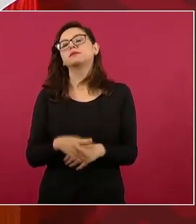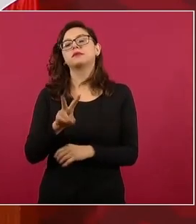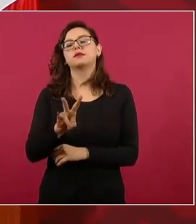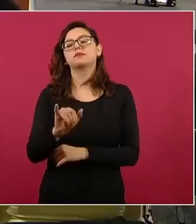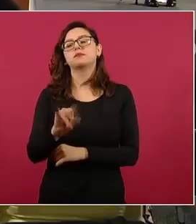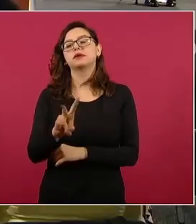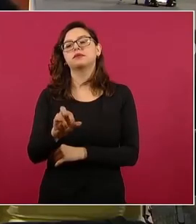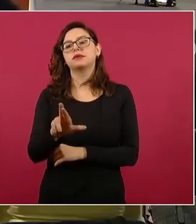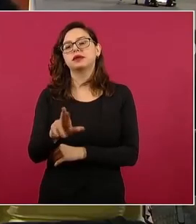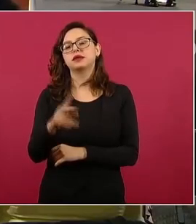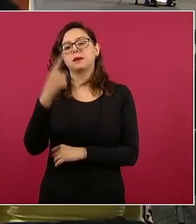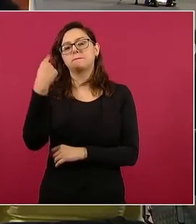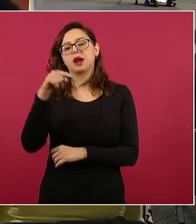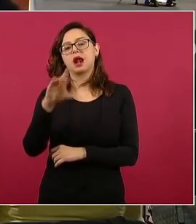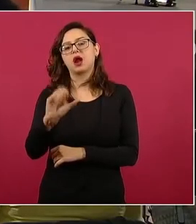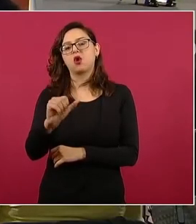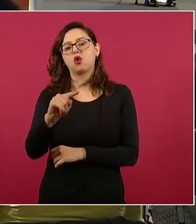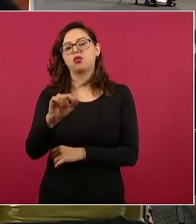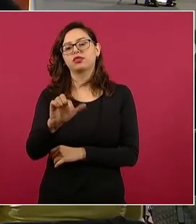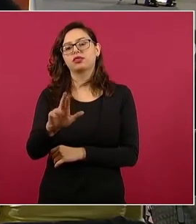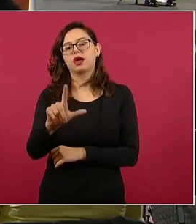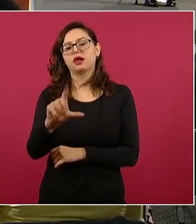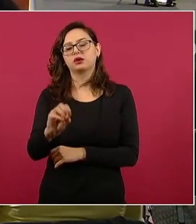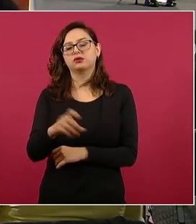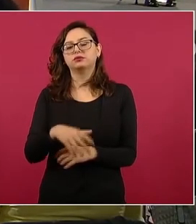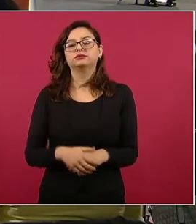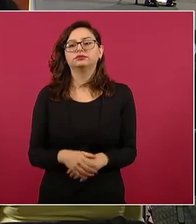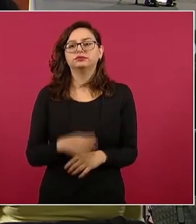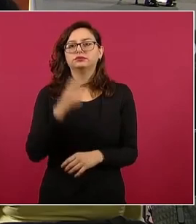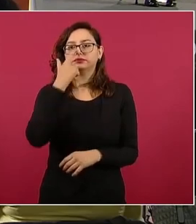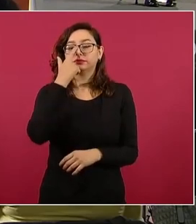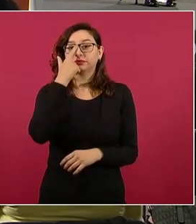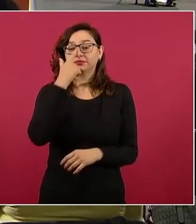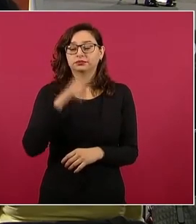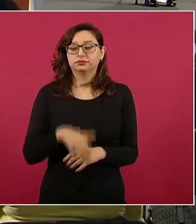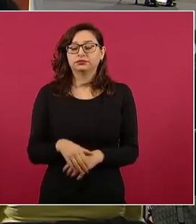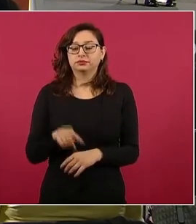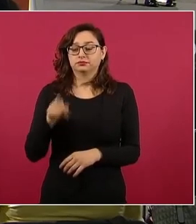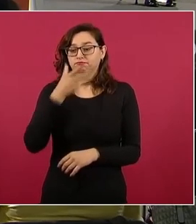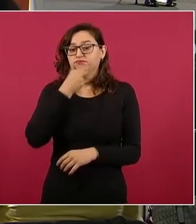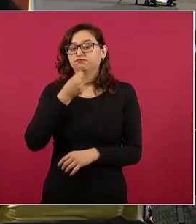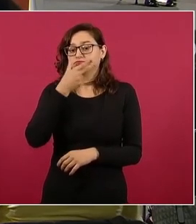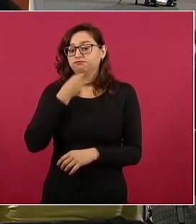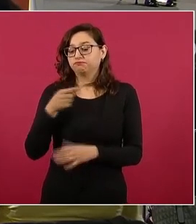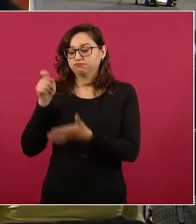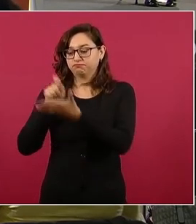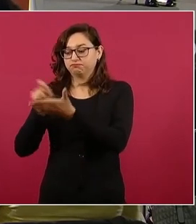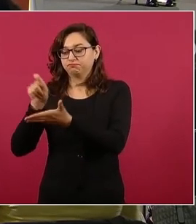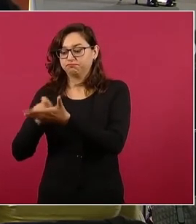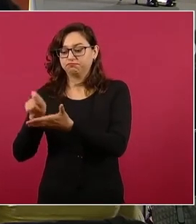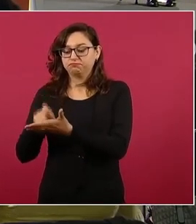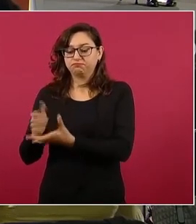ahí él describe que su amigo Wilfrid Mathieu